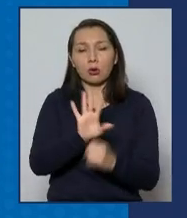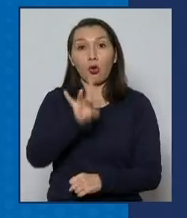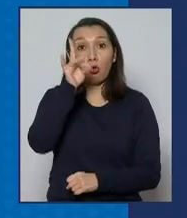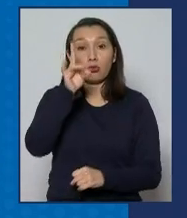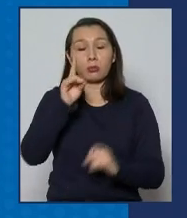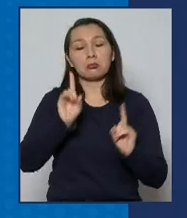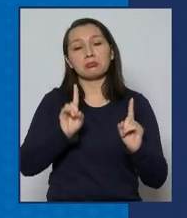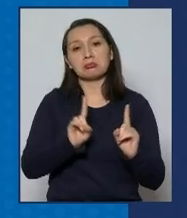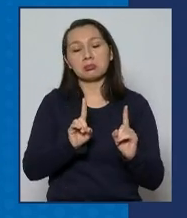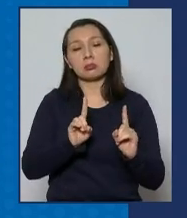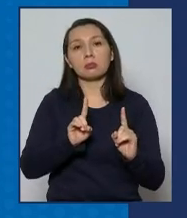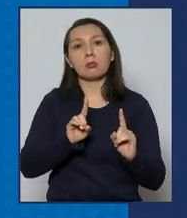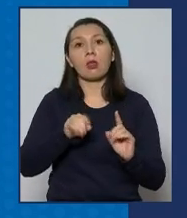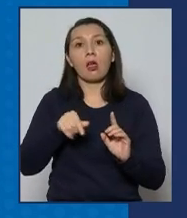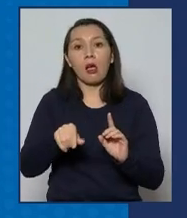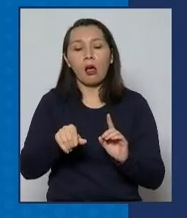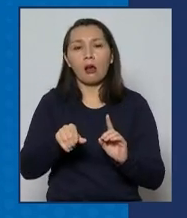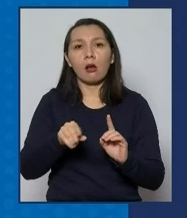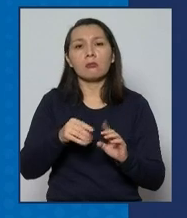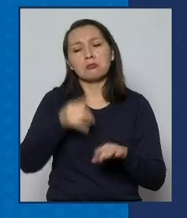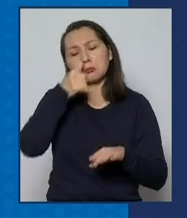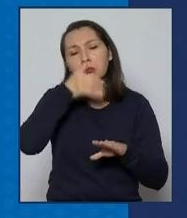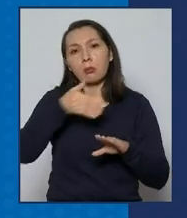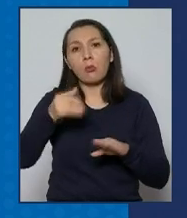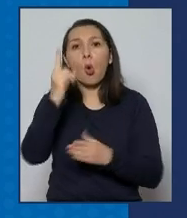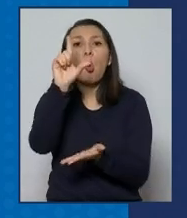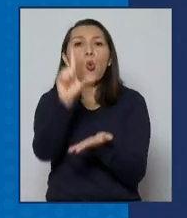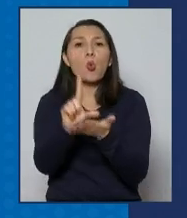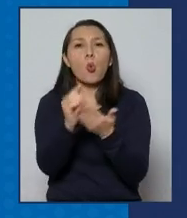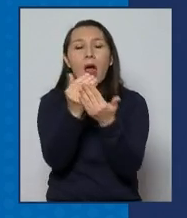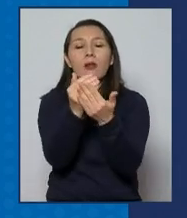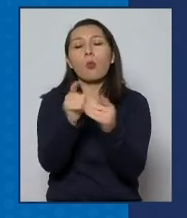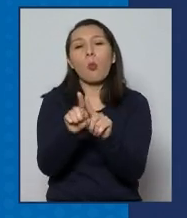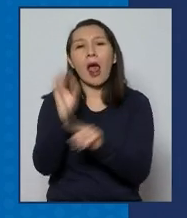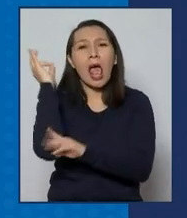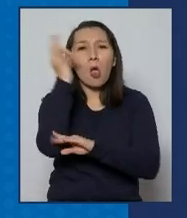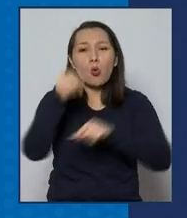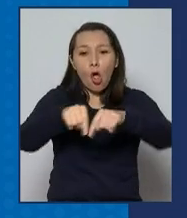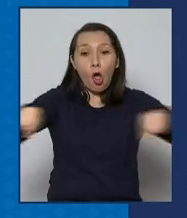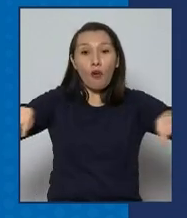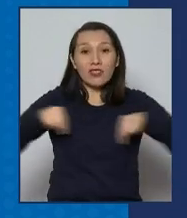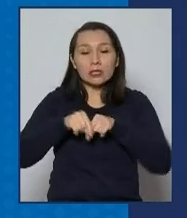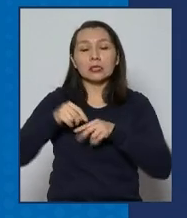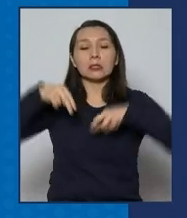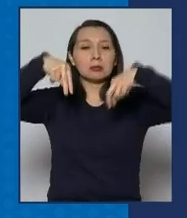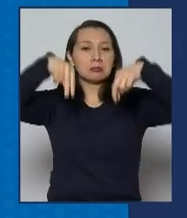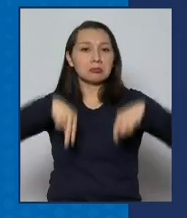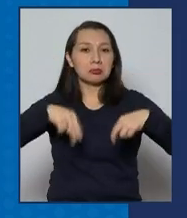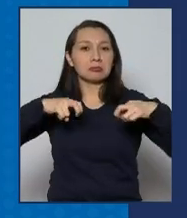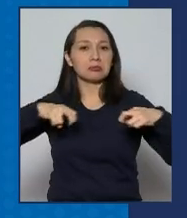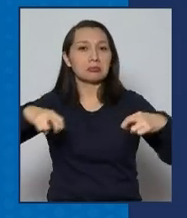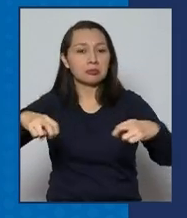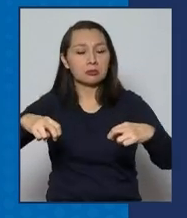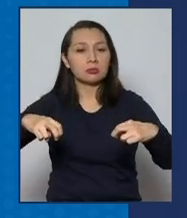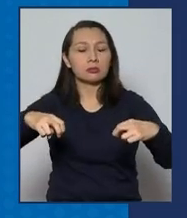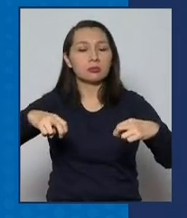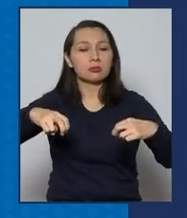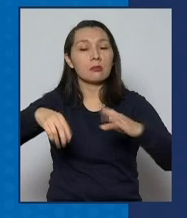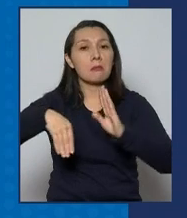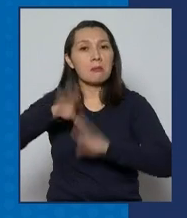COVID-19, un espacio cerrado, una reunión cerrada, una oficina, un salón,